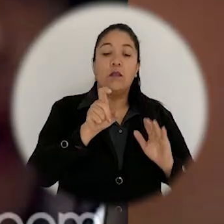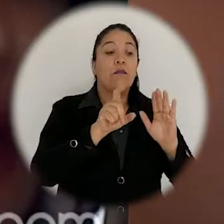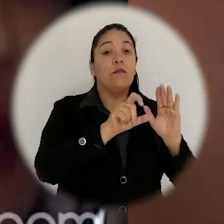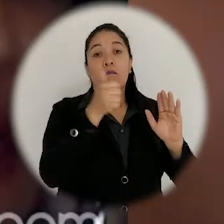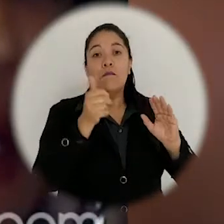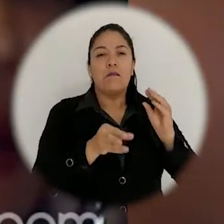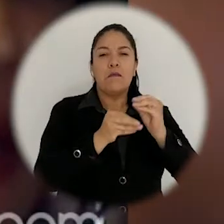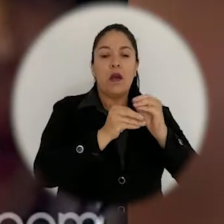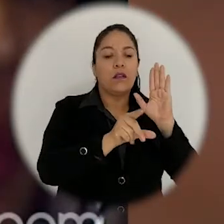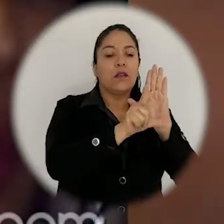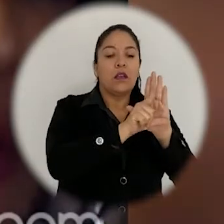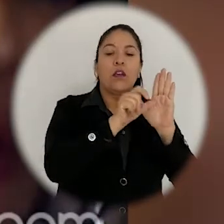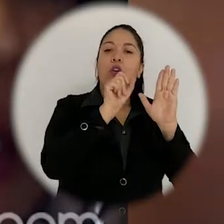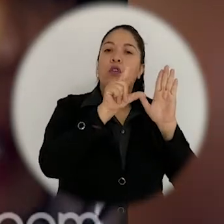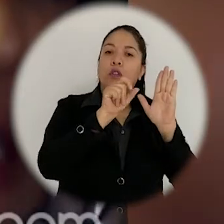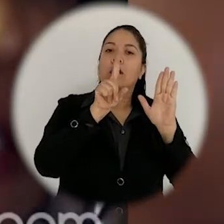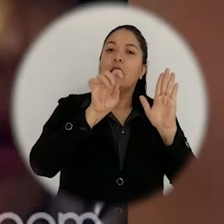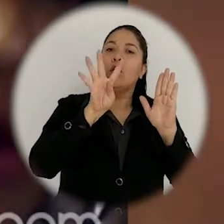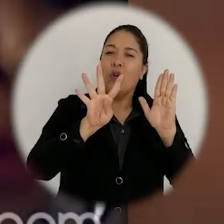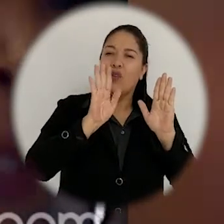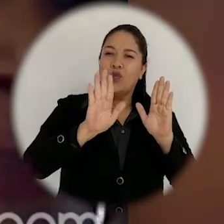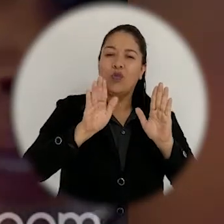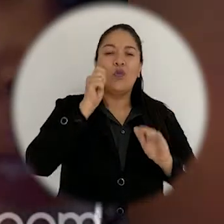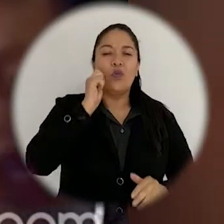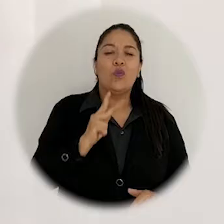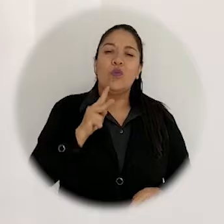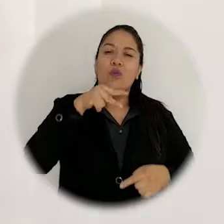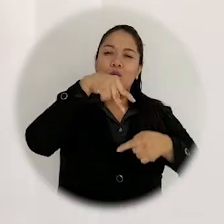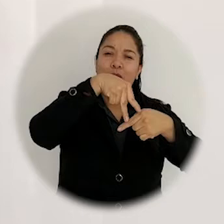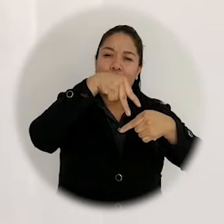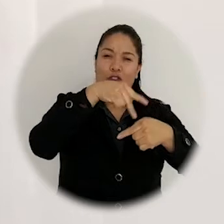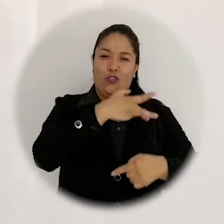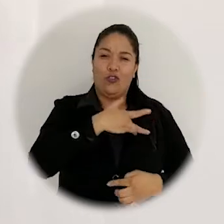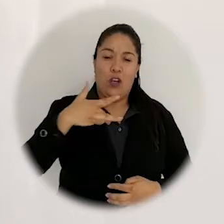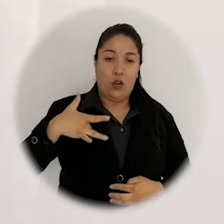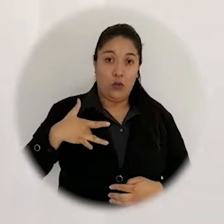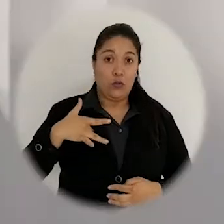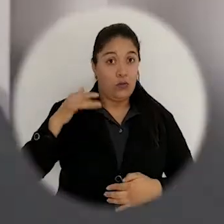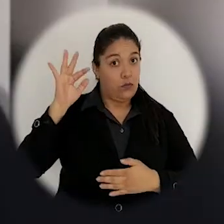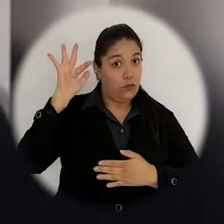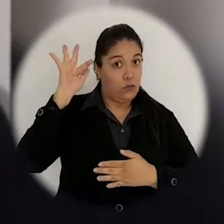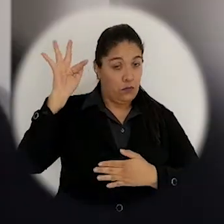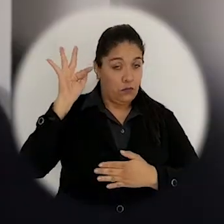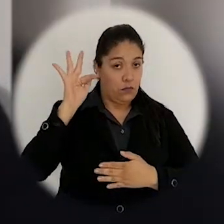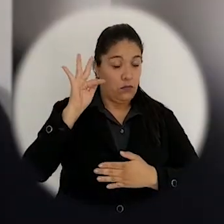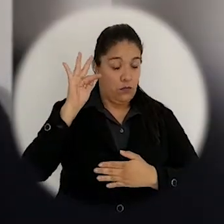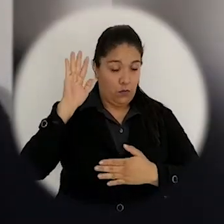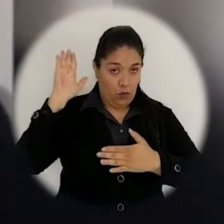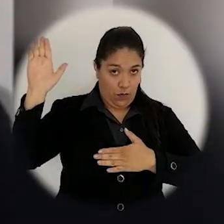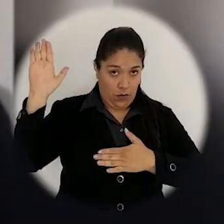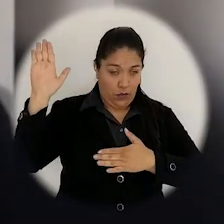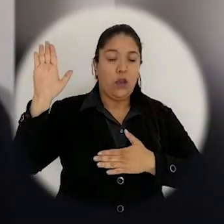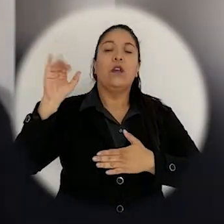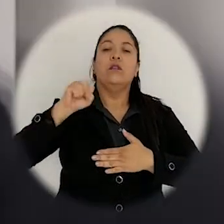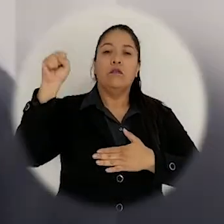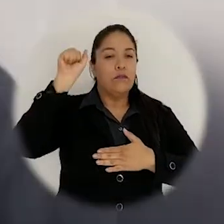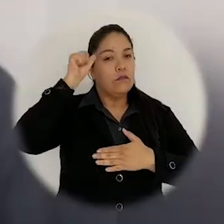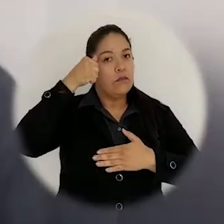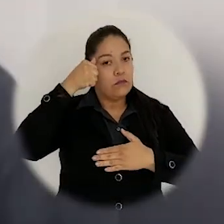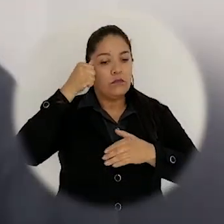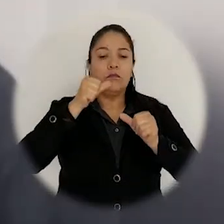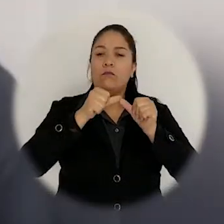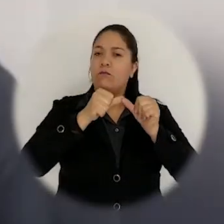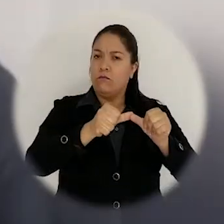1164 de Talento Humano en Salud. Juro que su labor sea siempre recordada si se